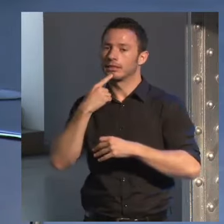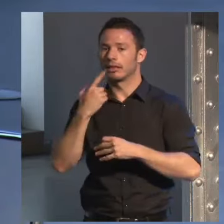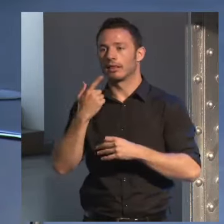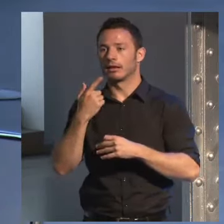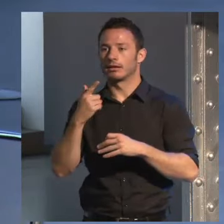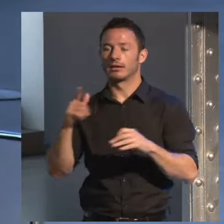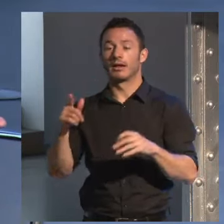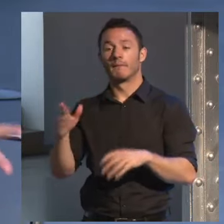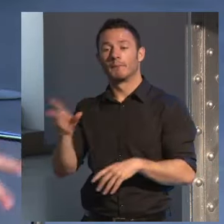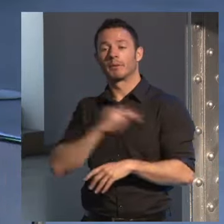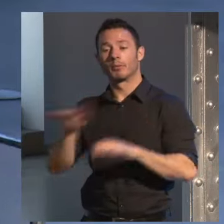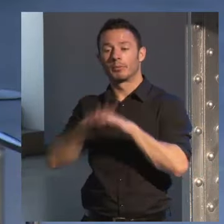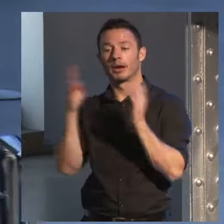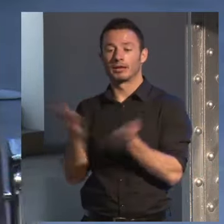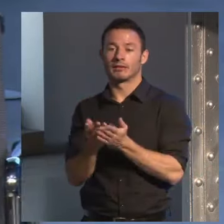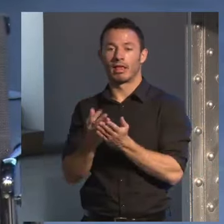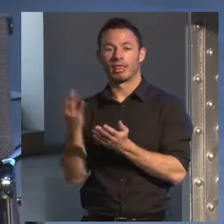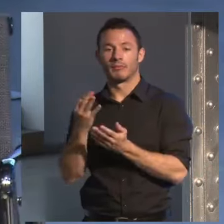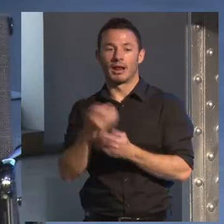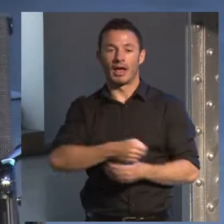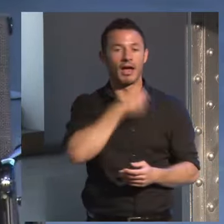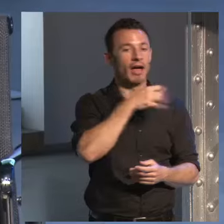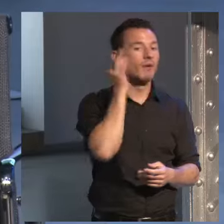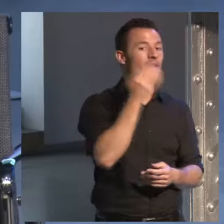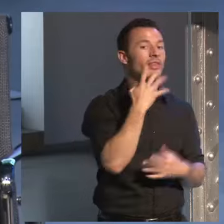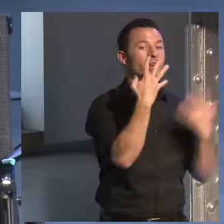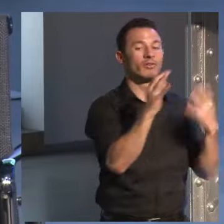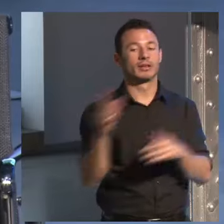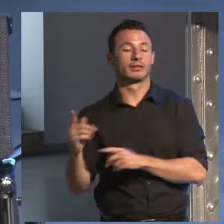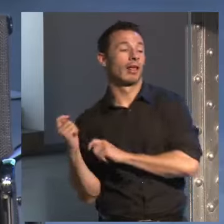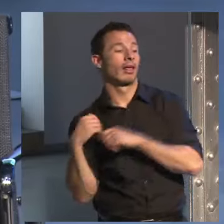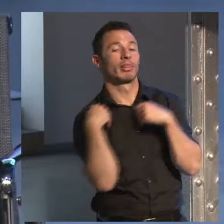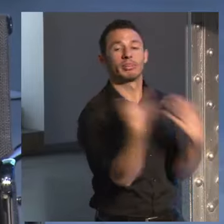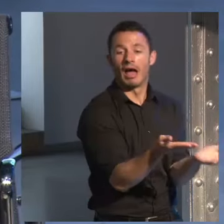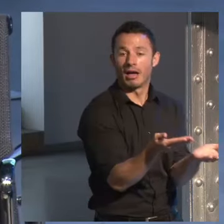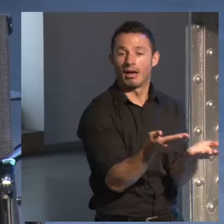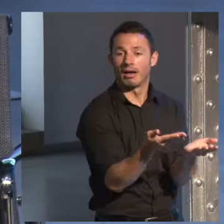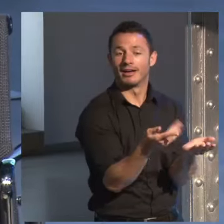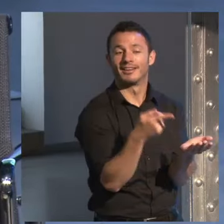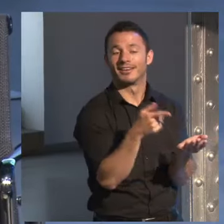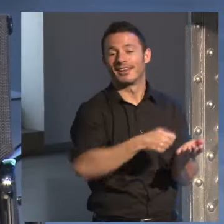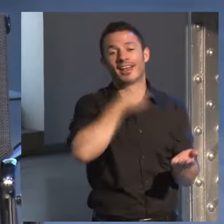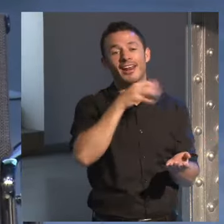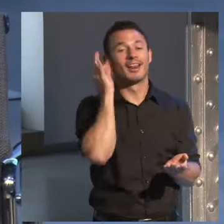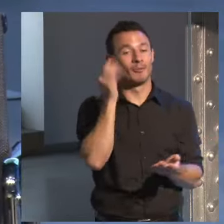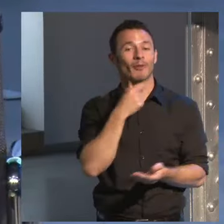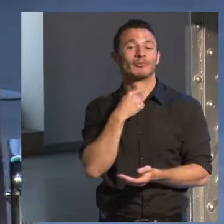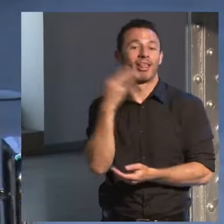a tu abuela de 90 años y le guste a lo mejor le gusta yo estoy convencida de que les ha encantado